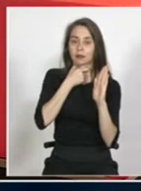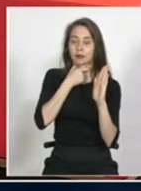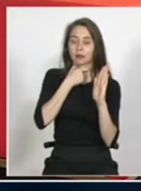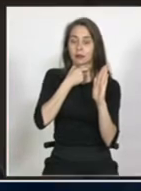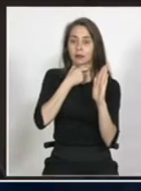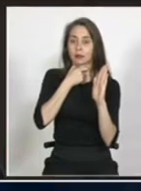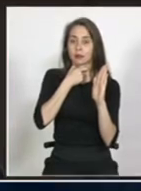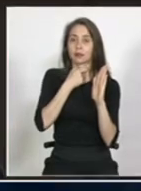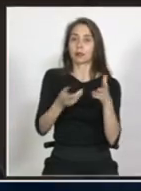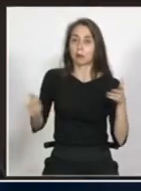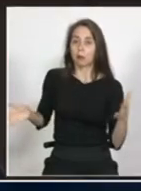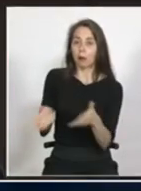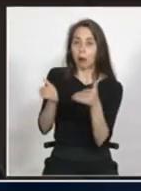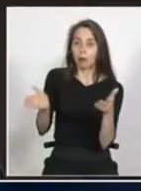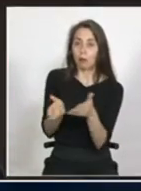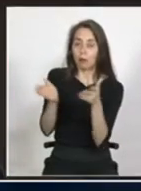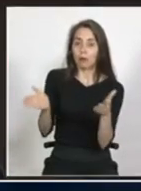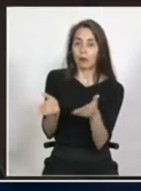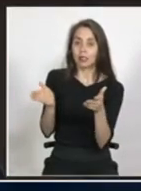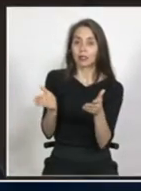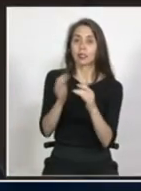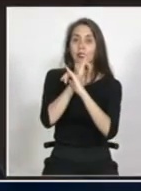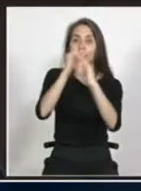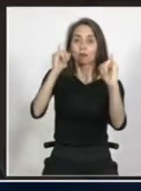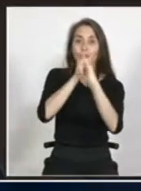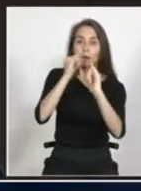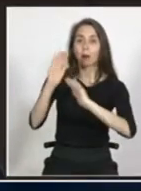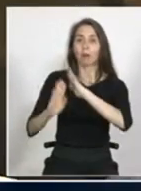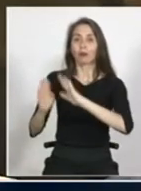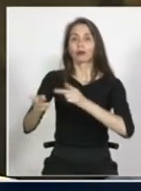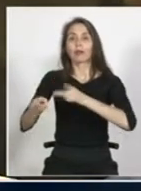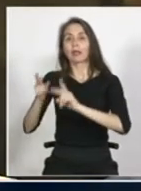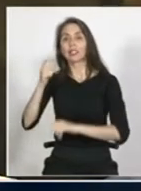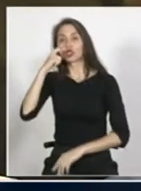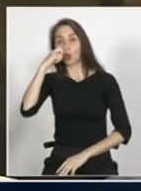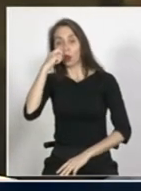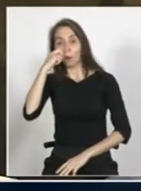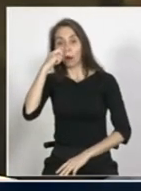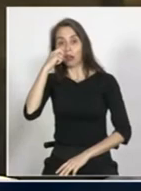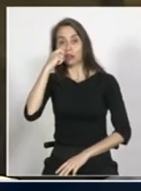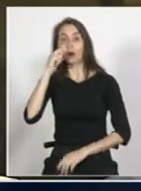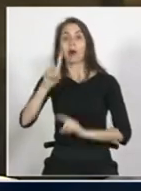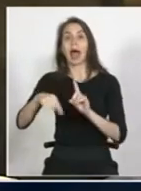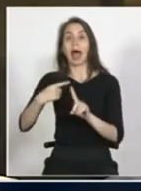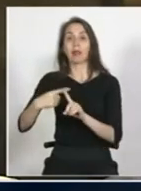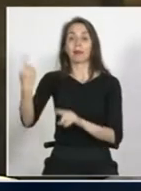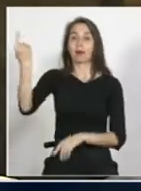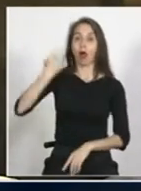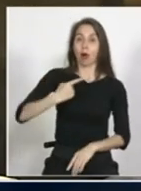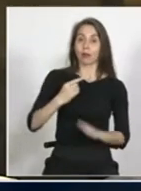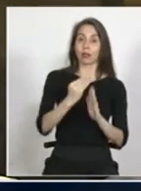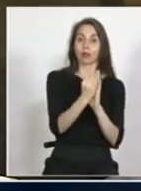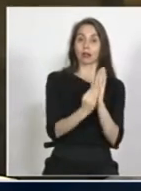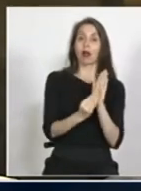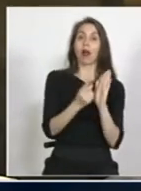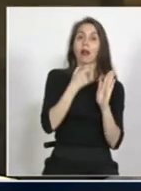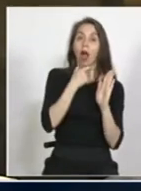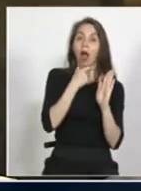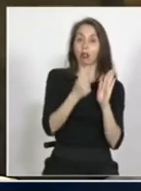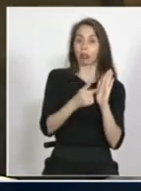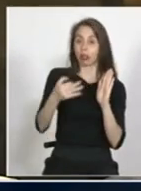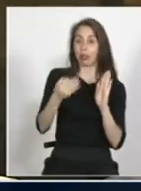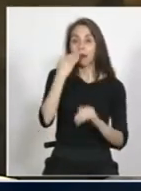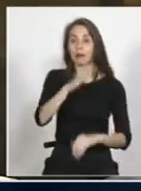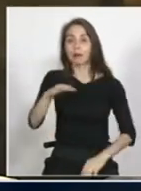Estado tiene que promover, promocionar y proteger los derechos humanos, pero además tiene la obligación de garantizar a los niños,